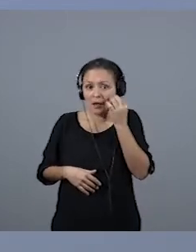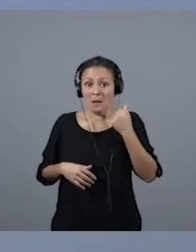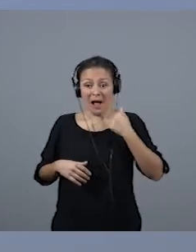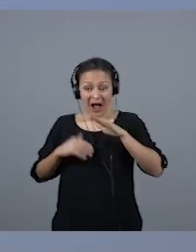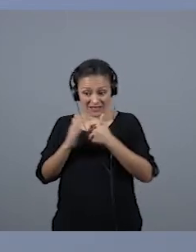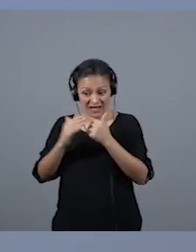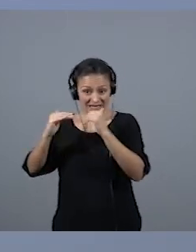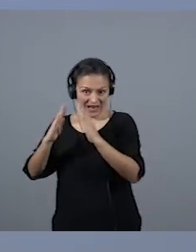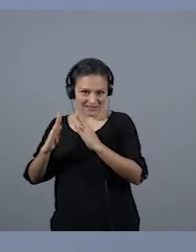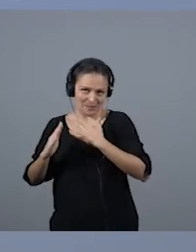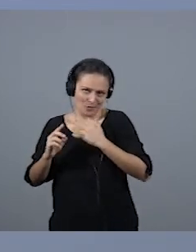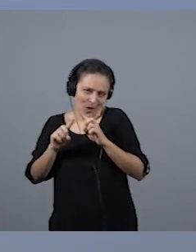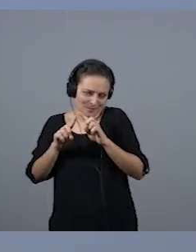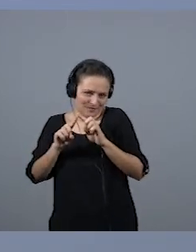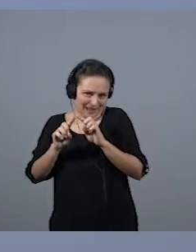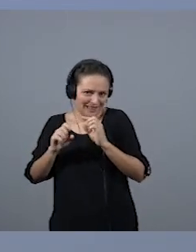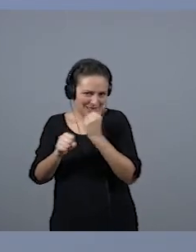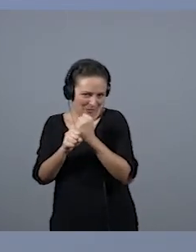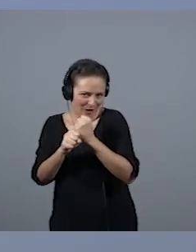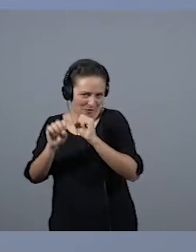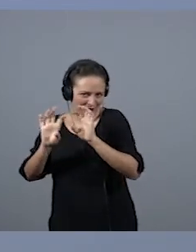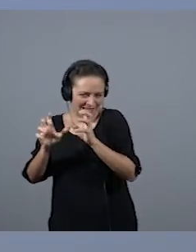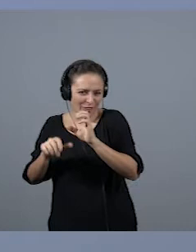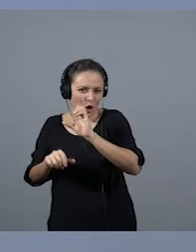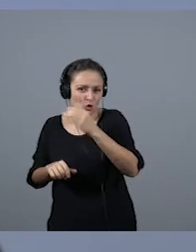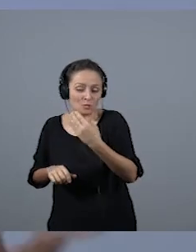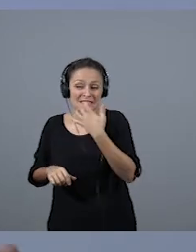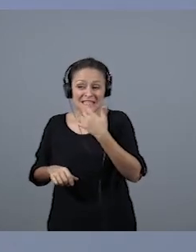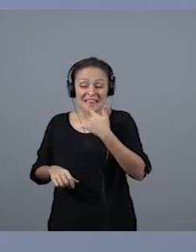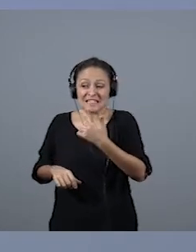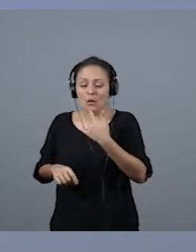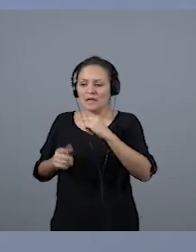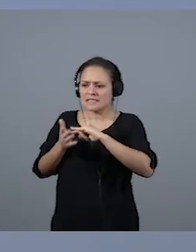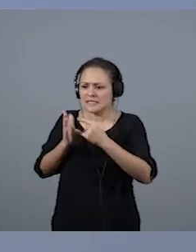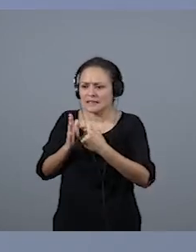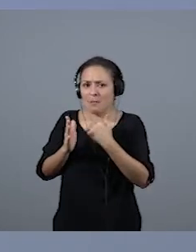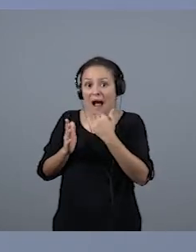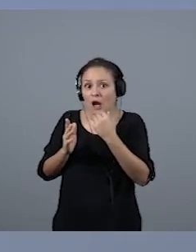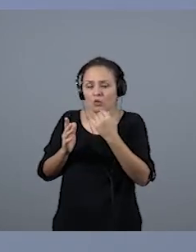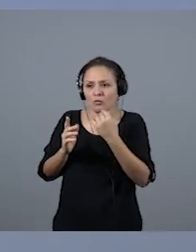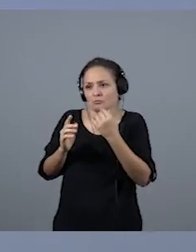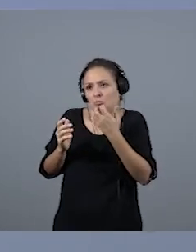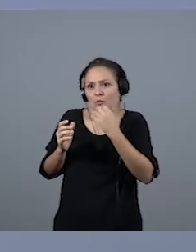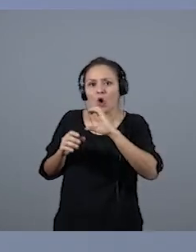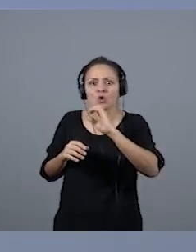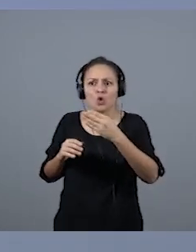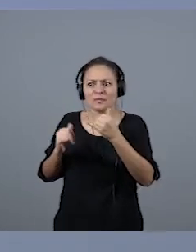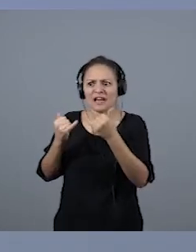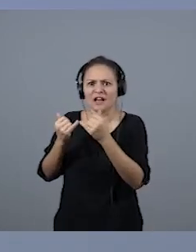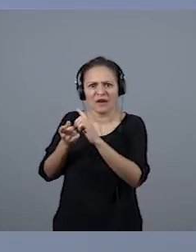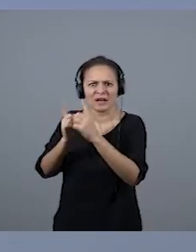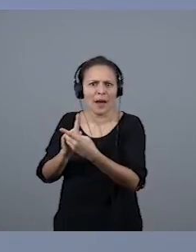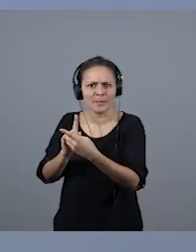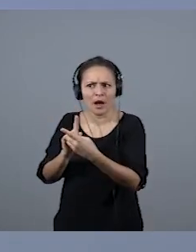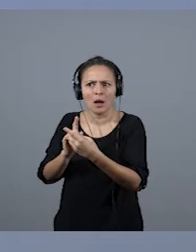sino en Radio Club, pues cuando yo decía que había un cambio de sistema del Tenerife, me hicieron llamar al entrenador